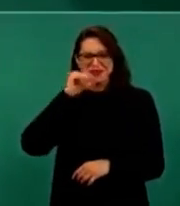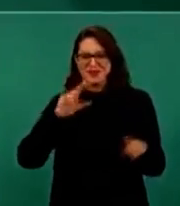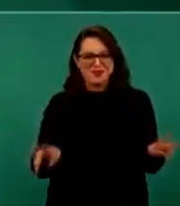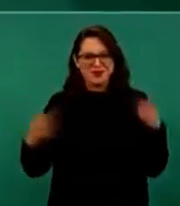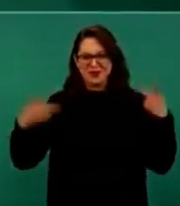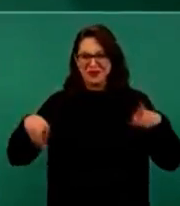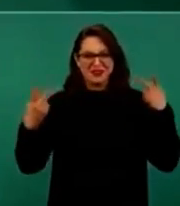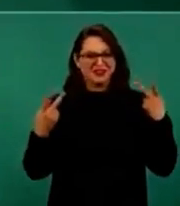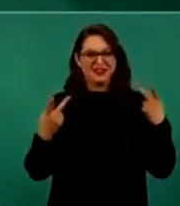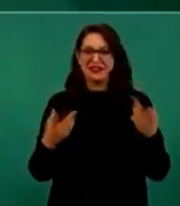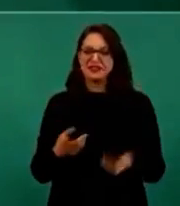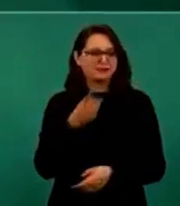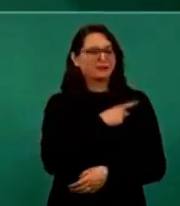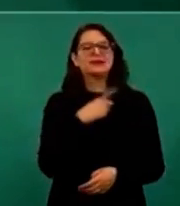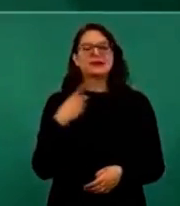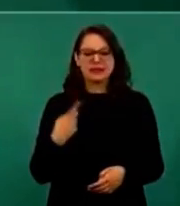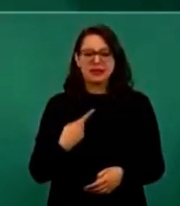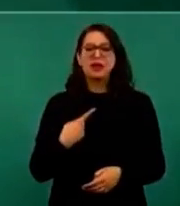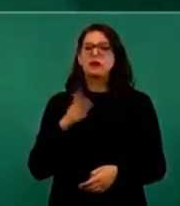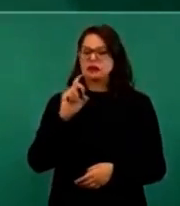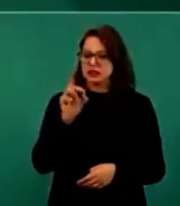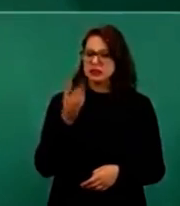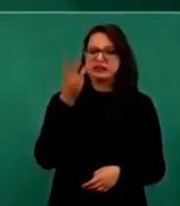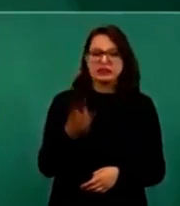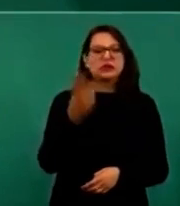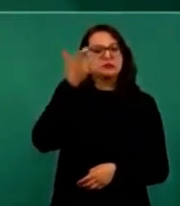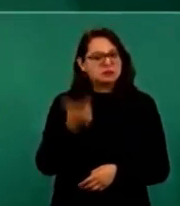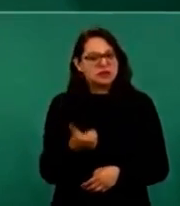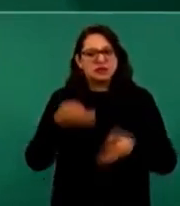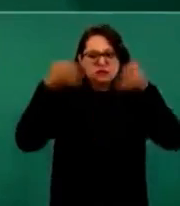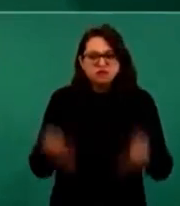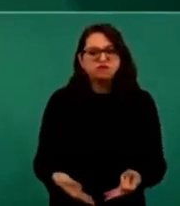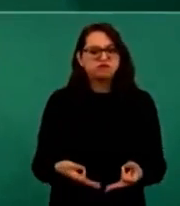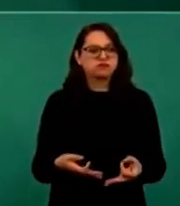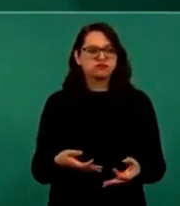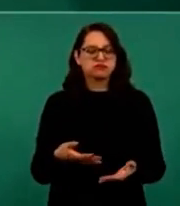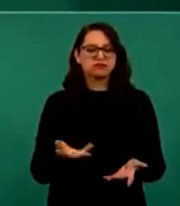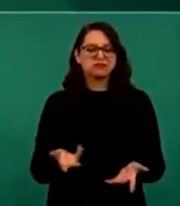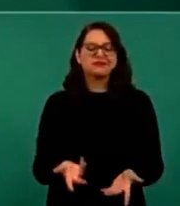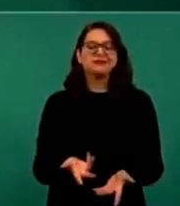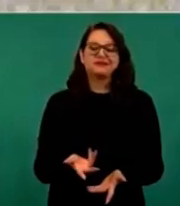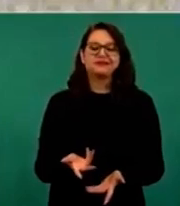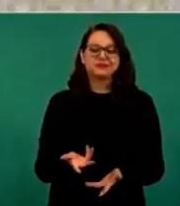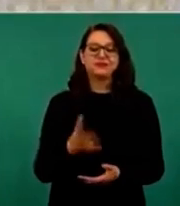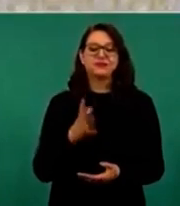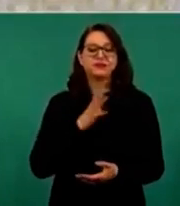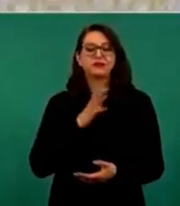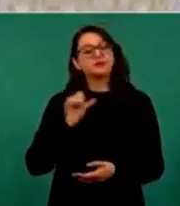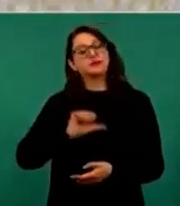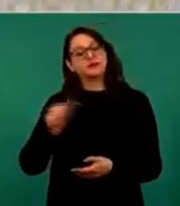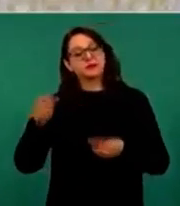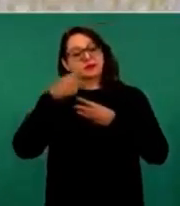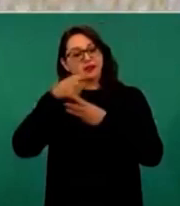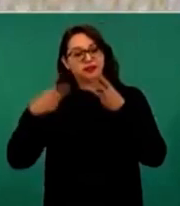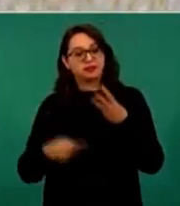Entonces, tuvieron que vender su charolita a 33 pesos como lo anunciaron. Tenemos tres ejemplos